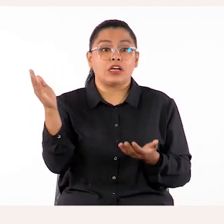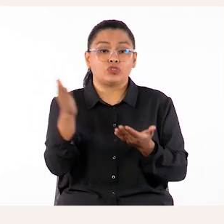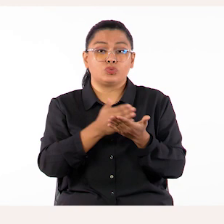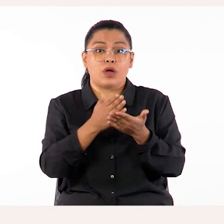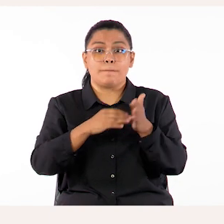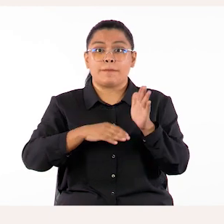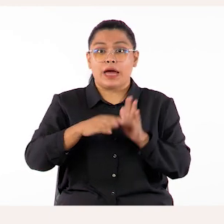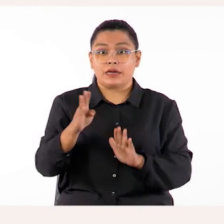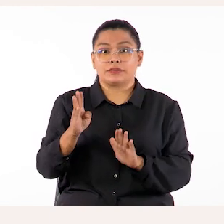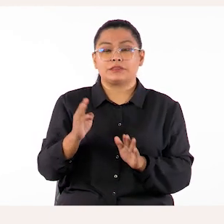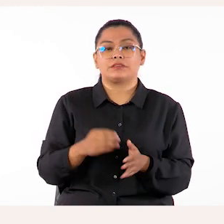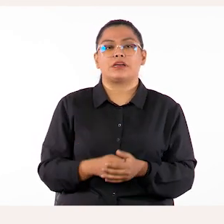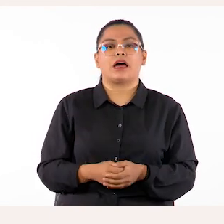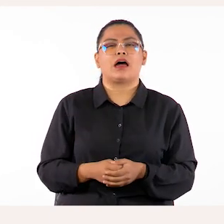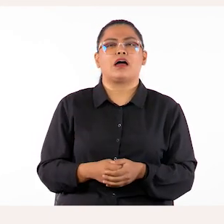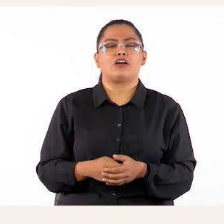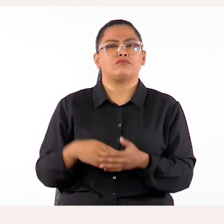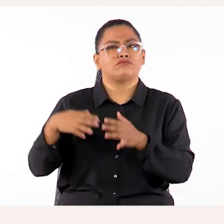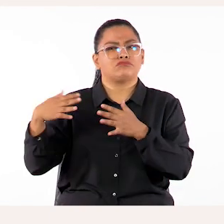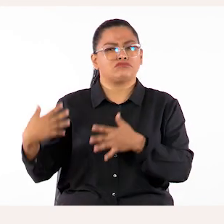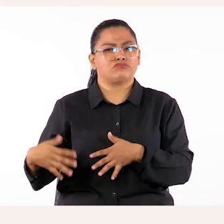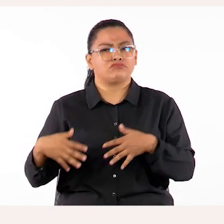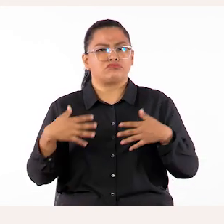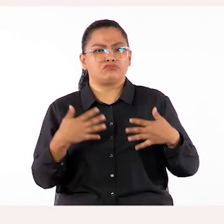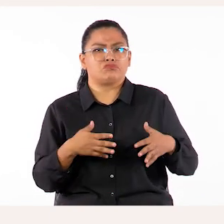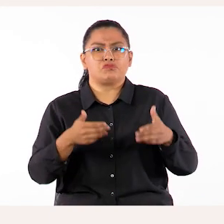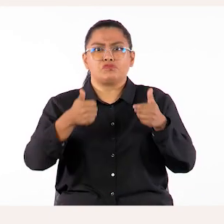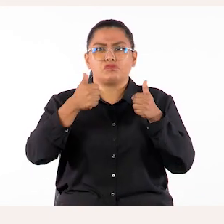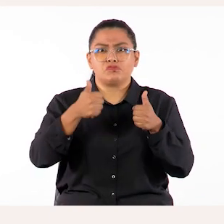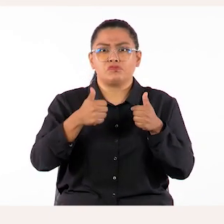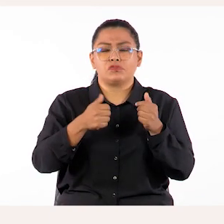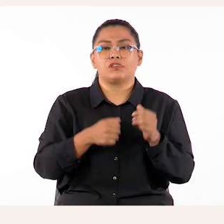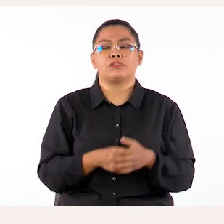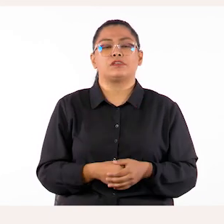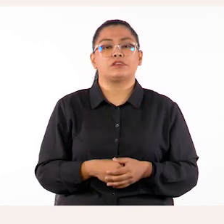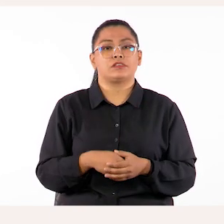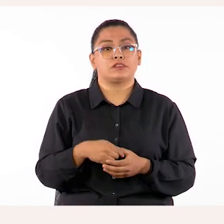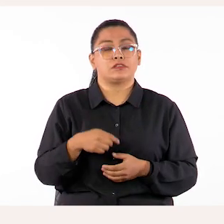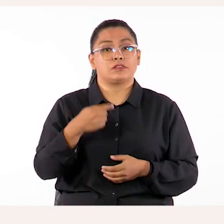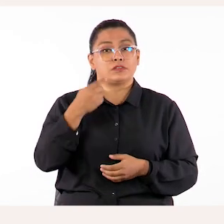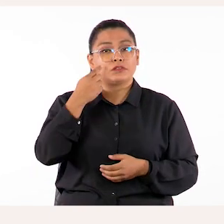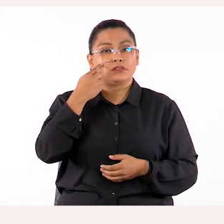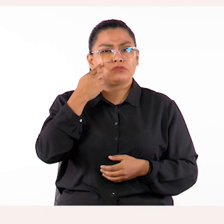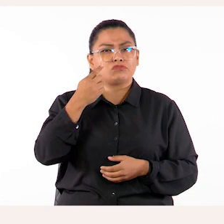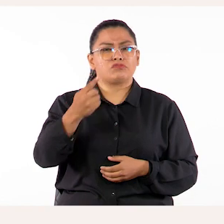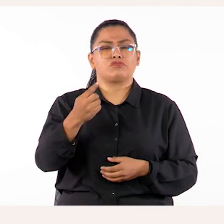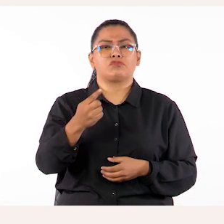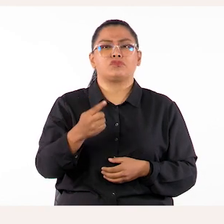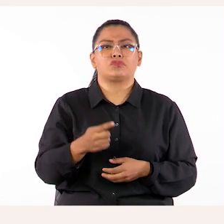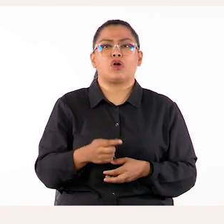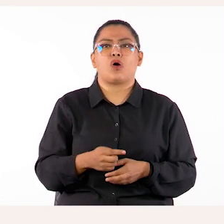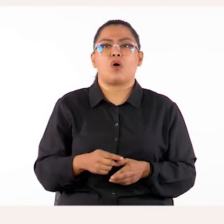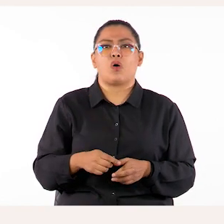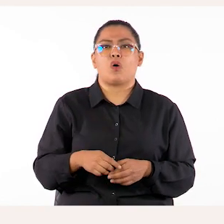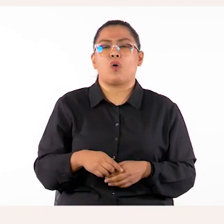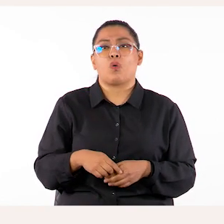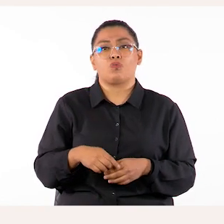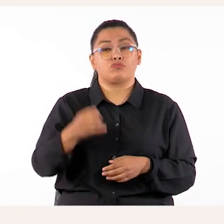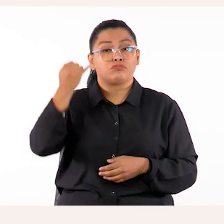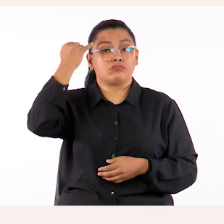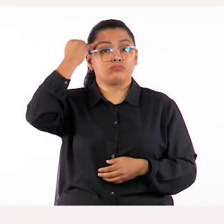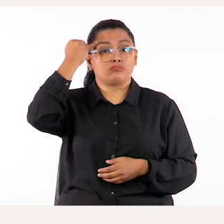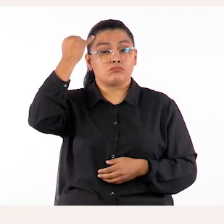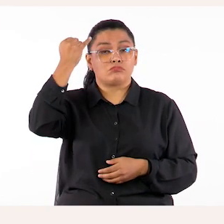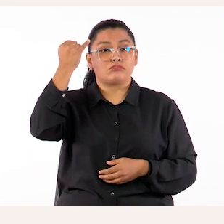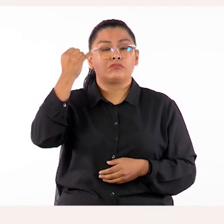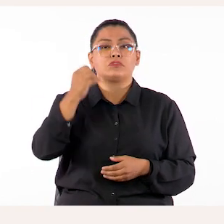está decir que toda buena actividad, además, presenta como culminación un resultado o producto concreto que